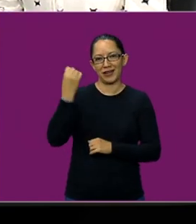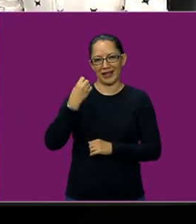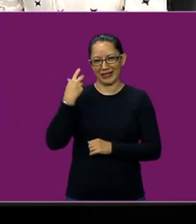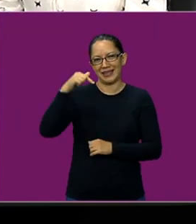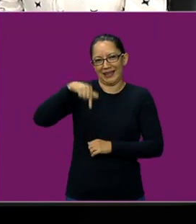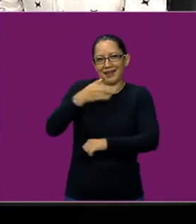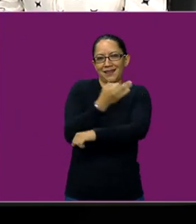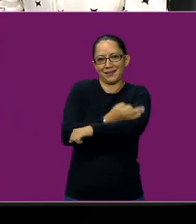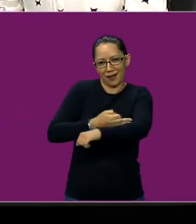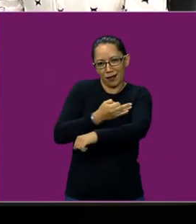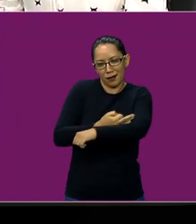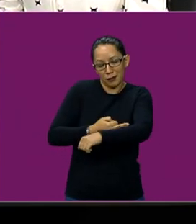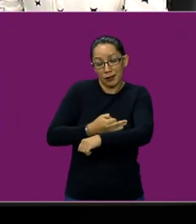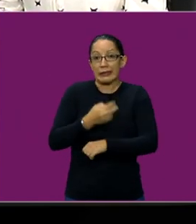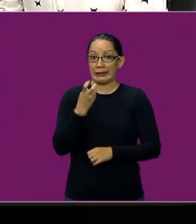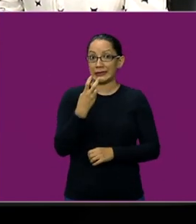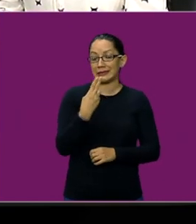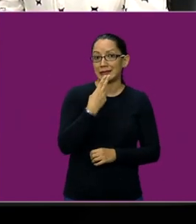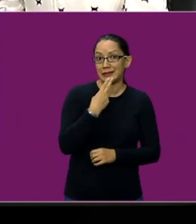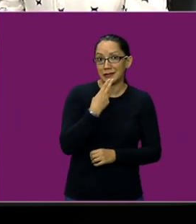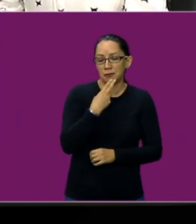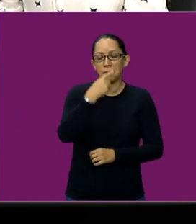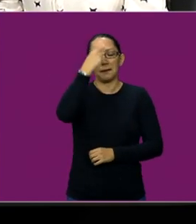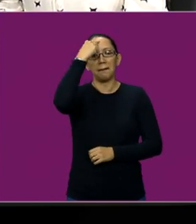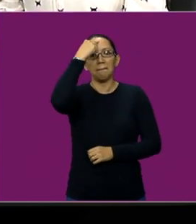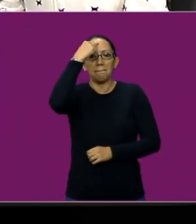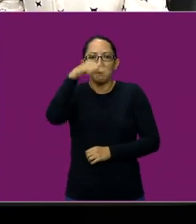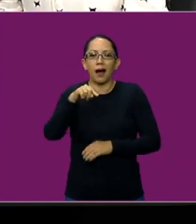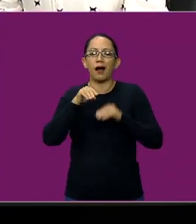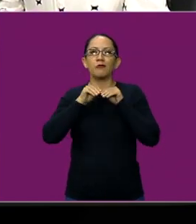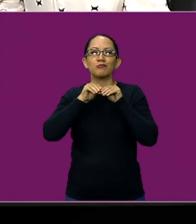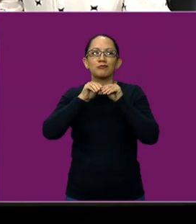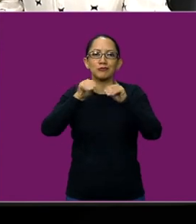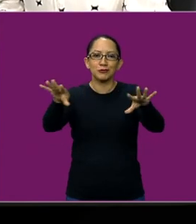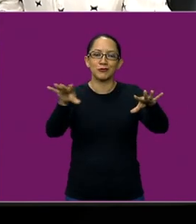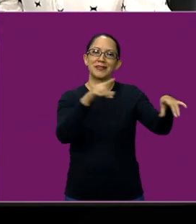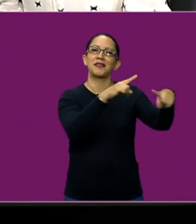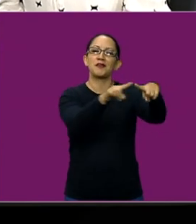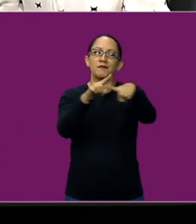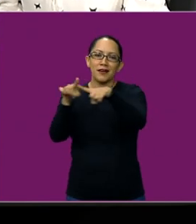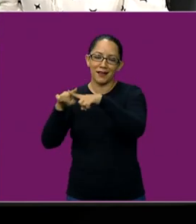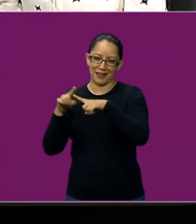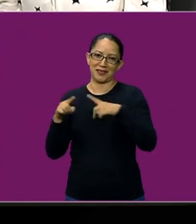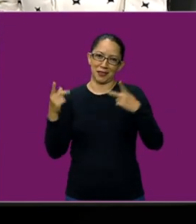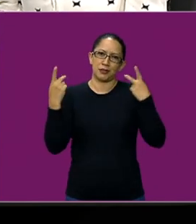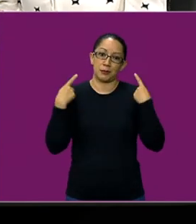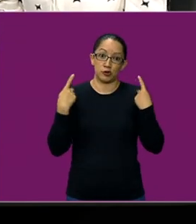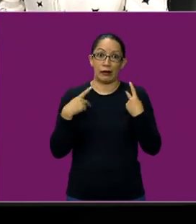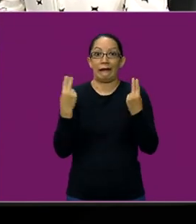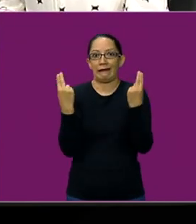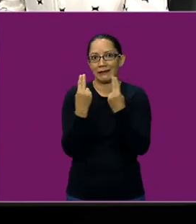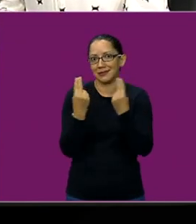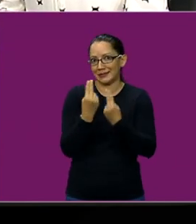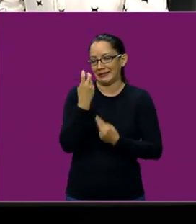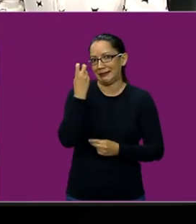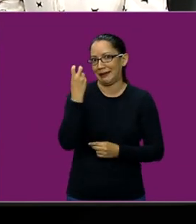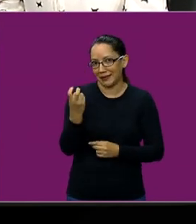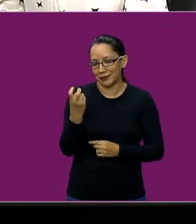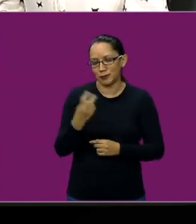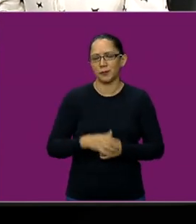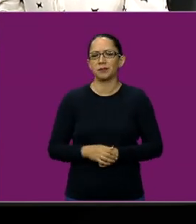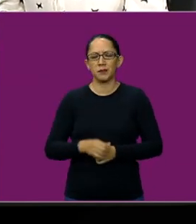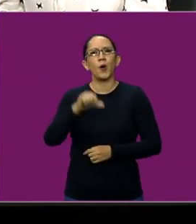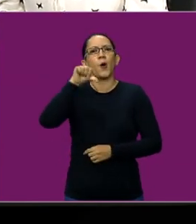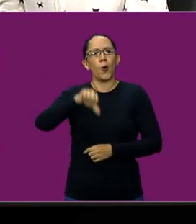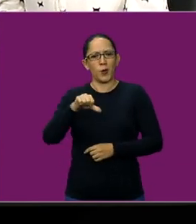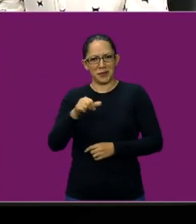y que nos ayudan a llegar a las diferentes audiencias que requieren precisamente de estas herramientas. Y el motivo de esto, lo